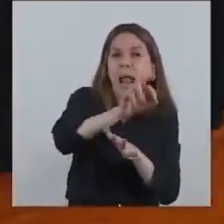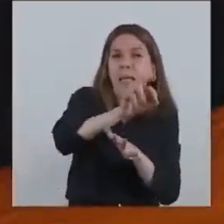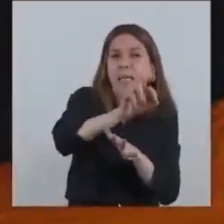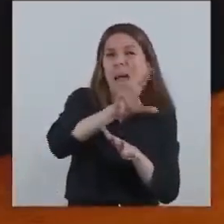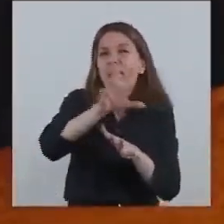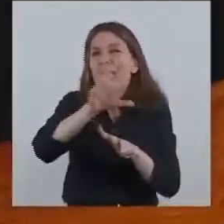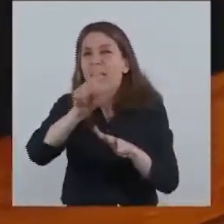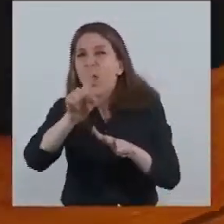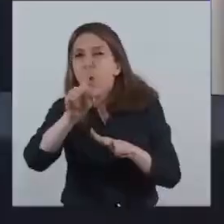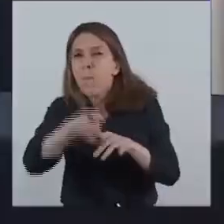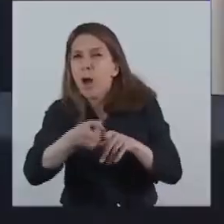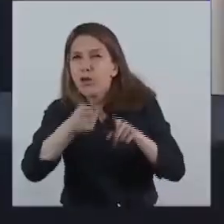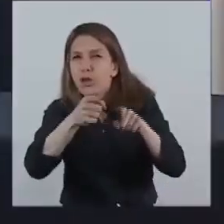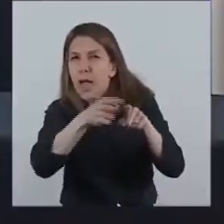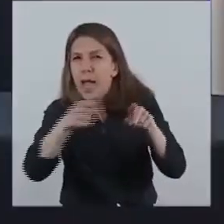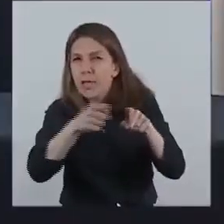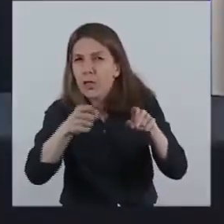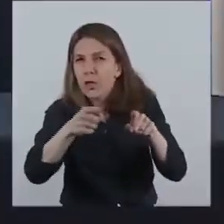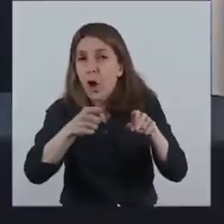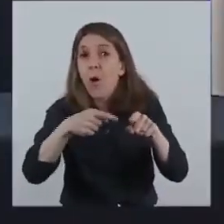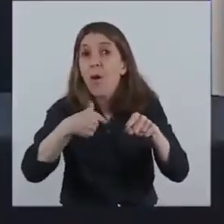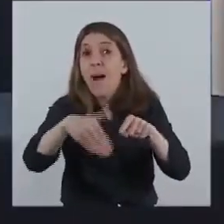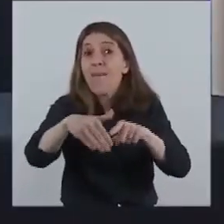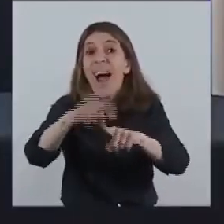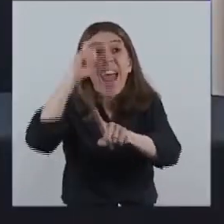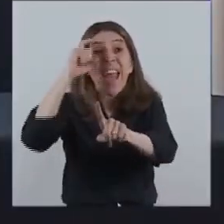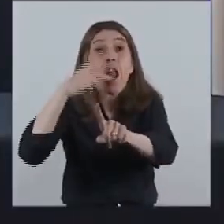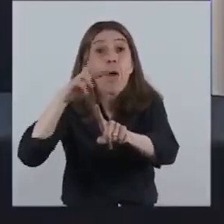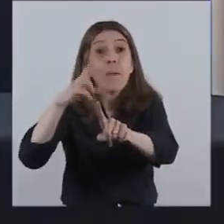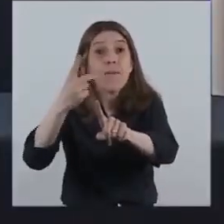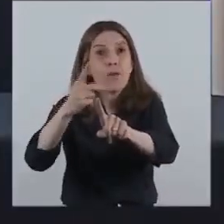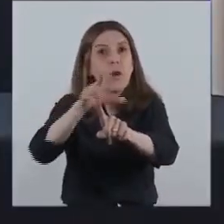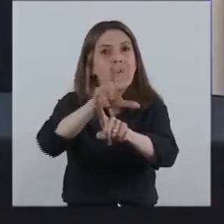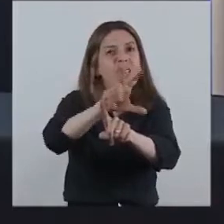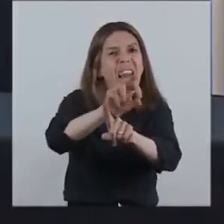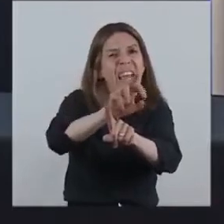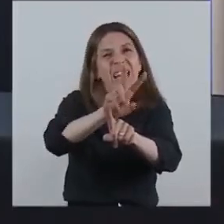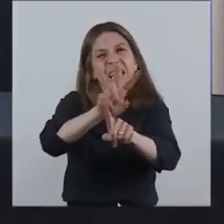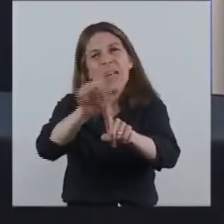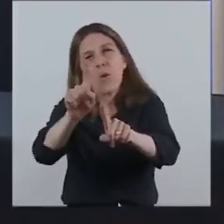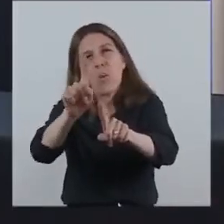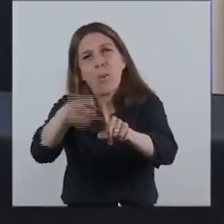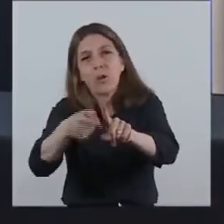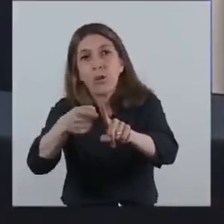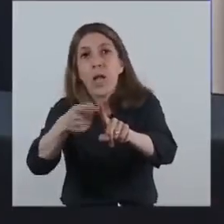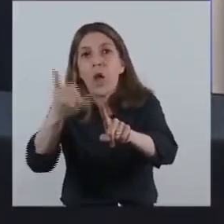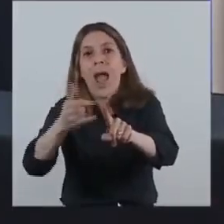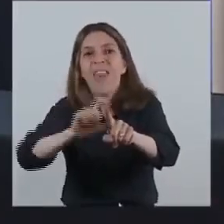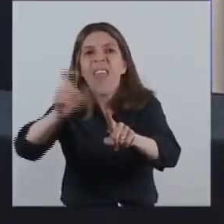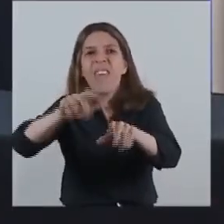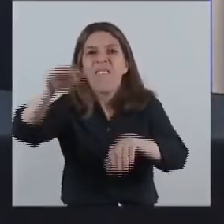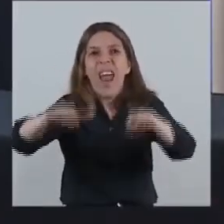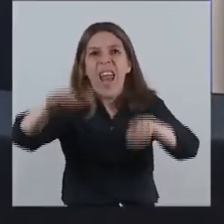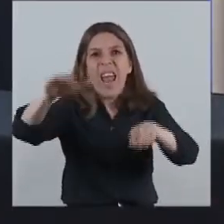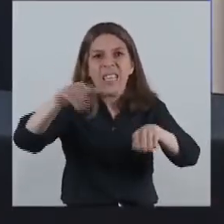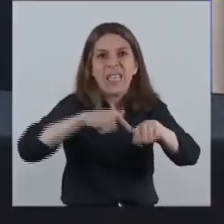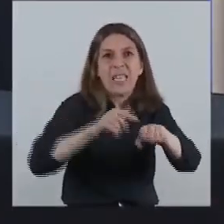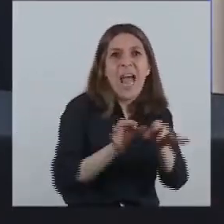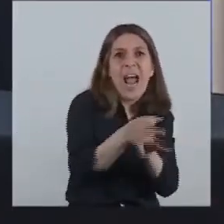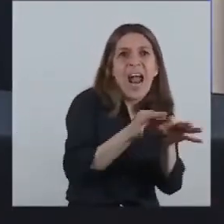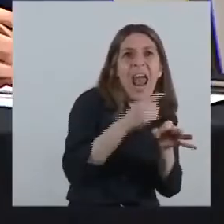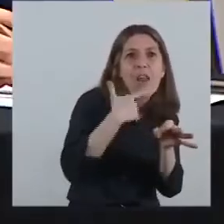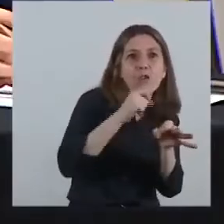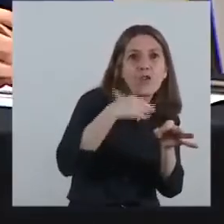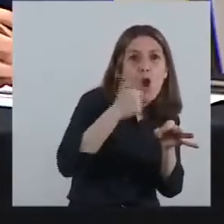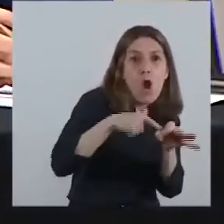31% en enero de 2021, estableciendo una brecha entre el grano y